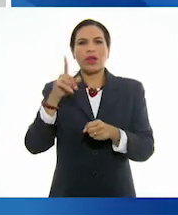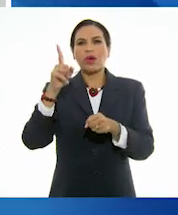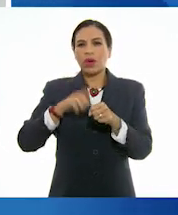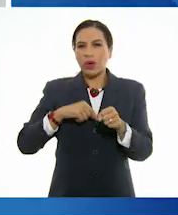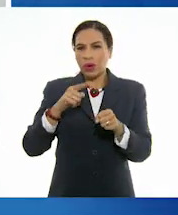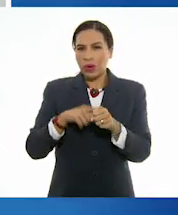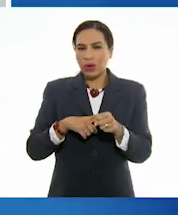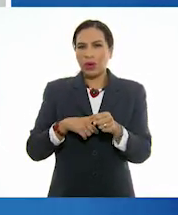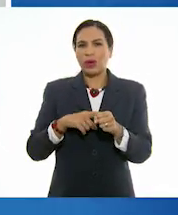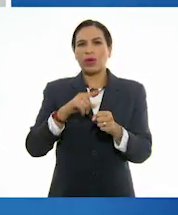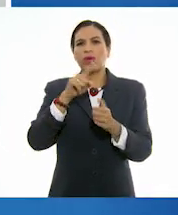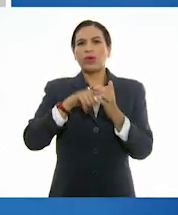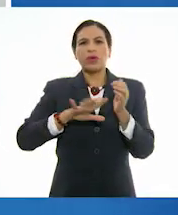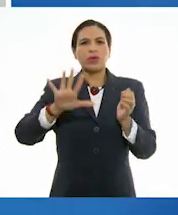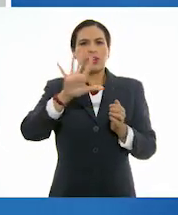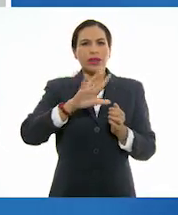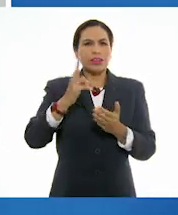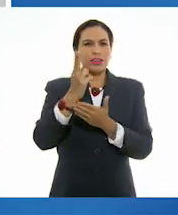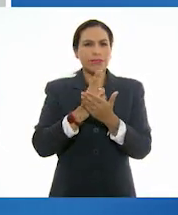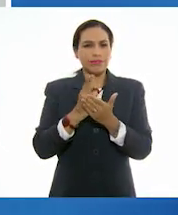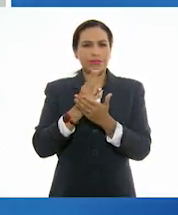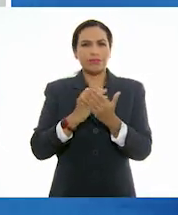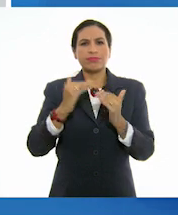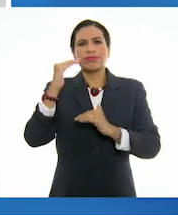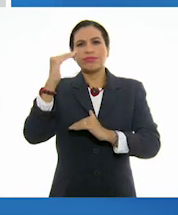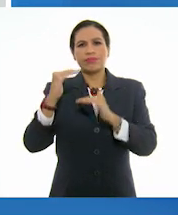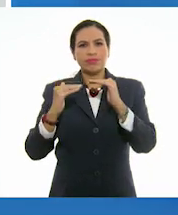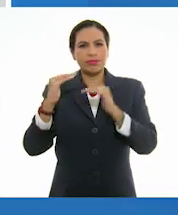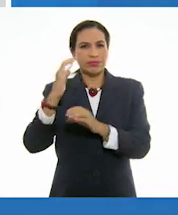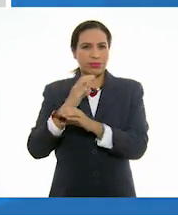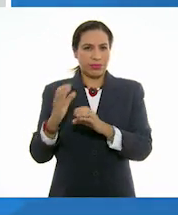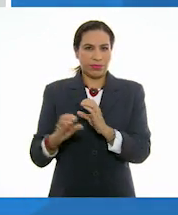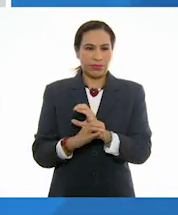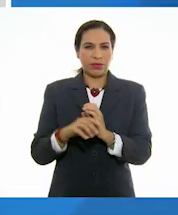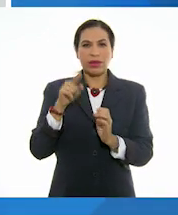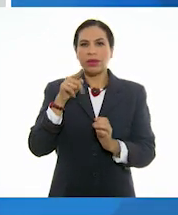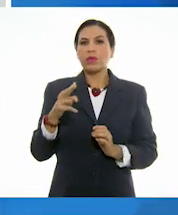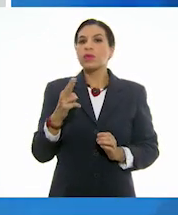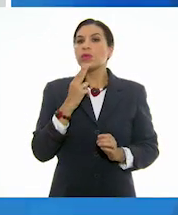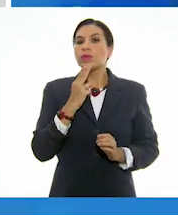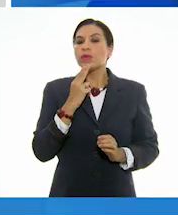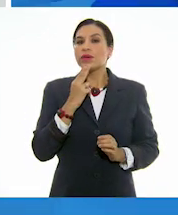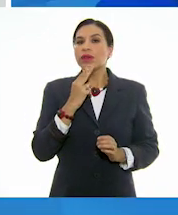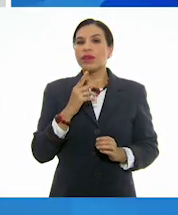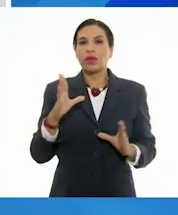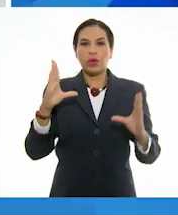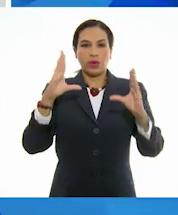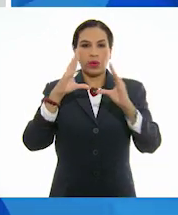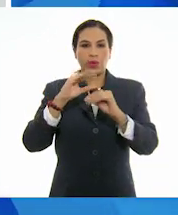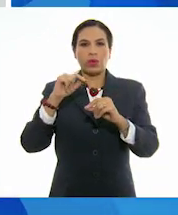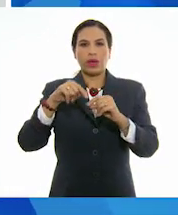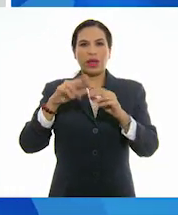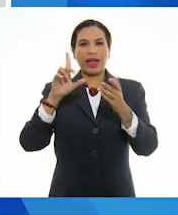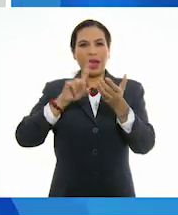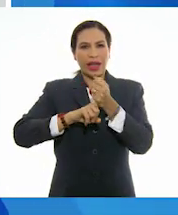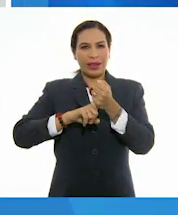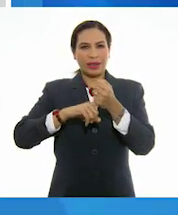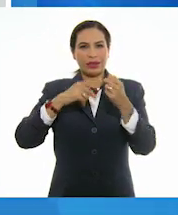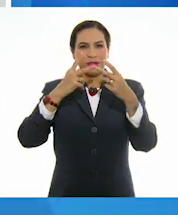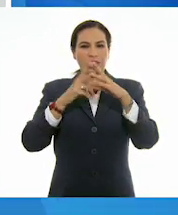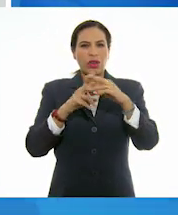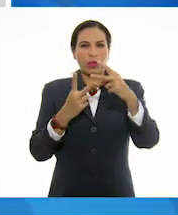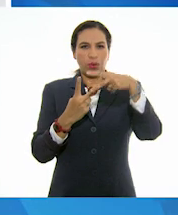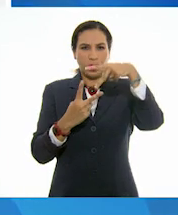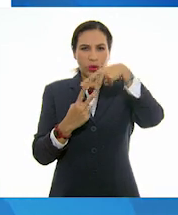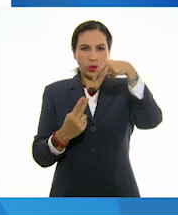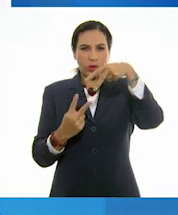color, la ubicación espacial o el tamaño de algún elemento. Aquí se utilizó al oscurecer los rombos del interior contenidos